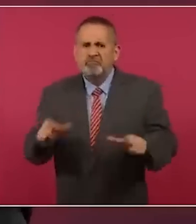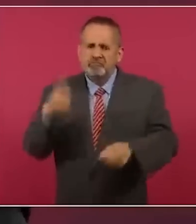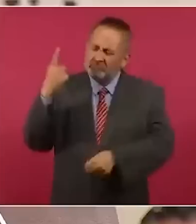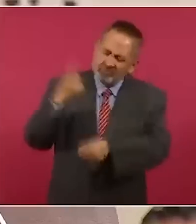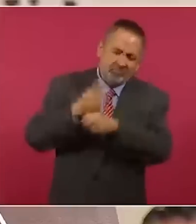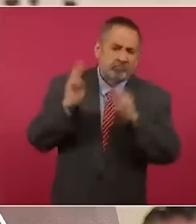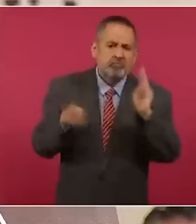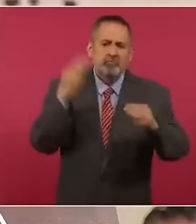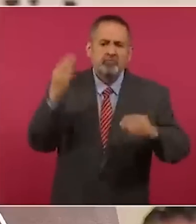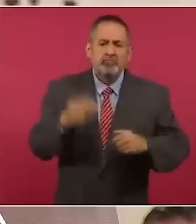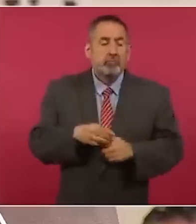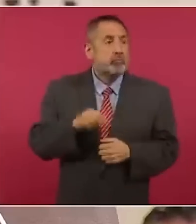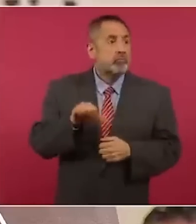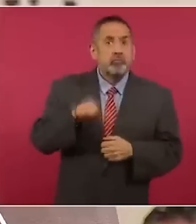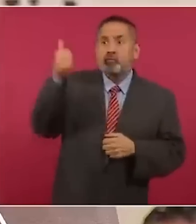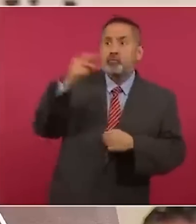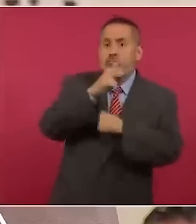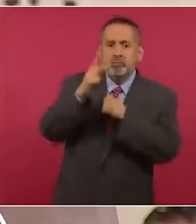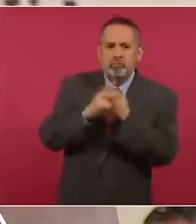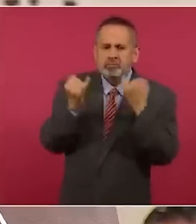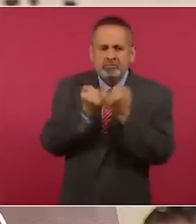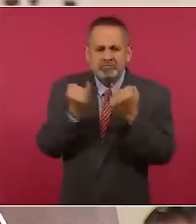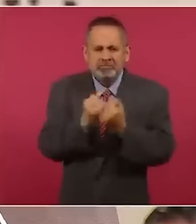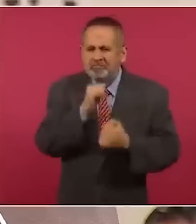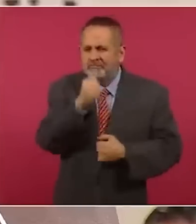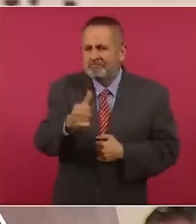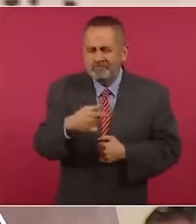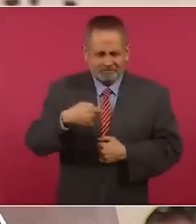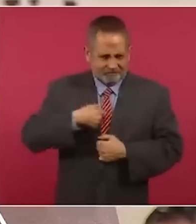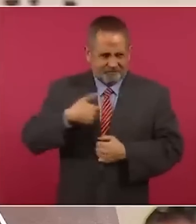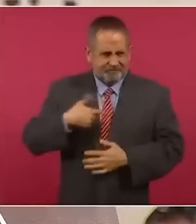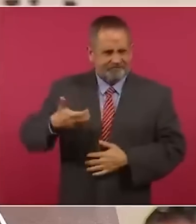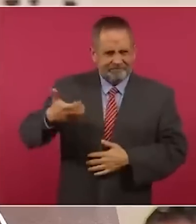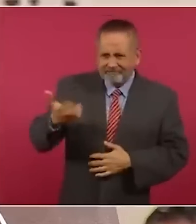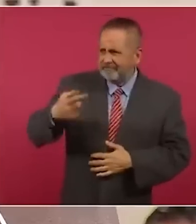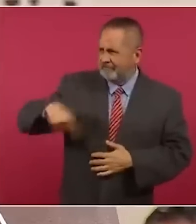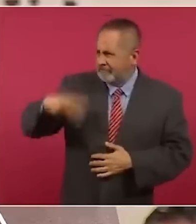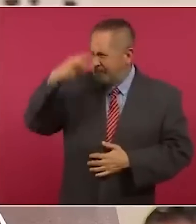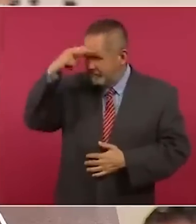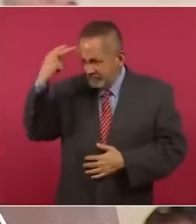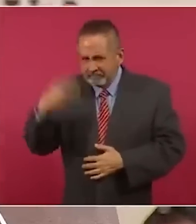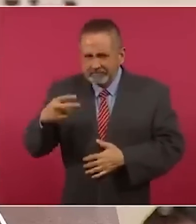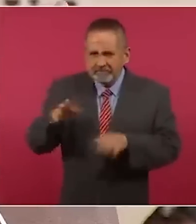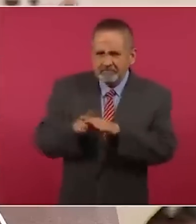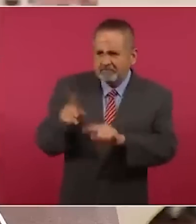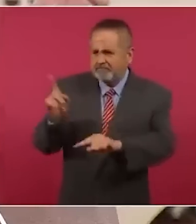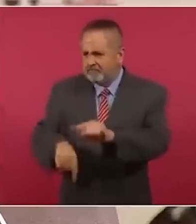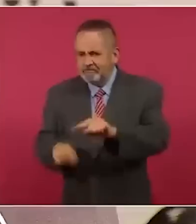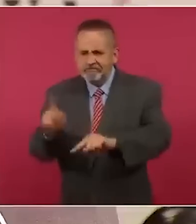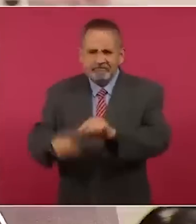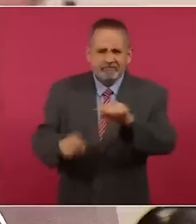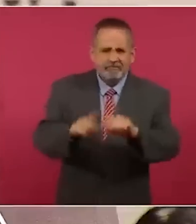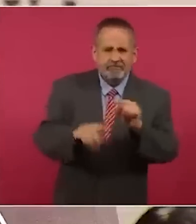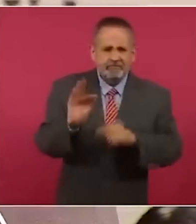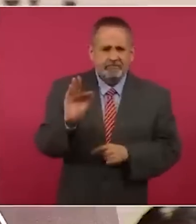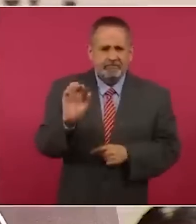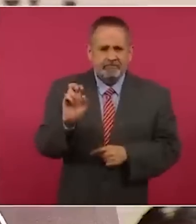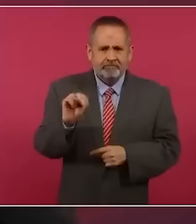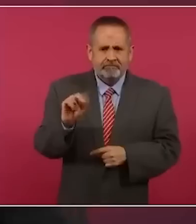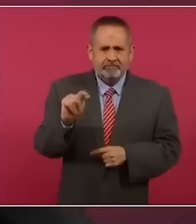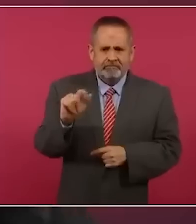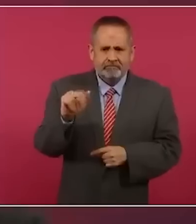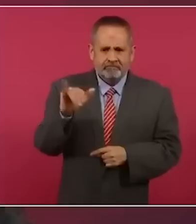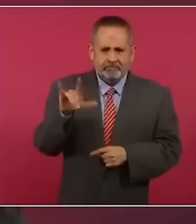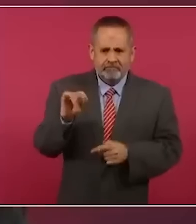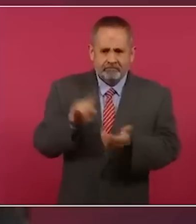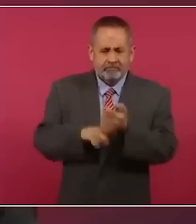No hay ningún otro país del mundo que esté haciendo tanto contra el fentanilo que se trafica hacia los Estados Unidos